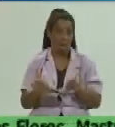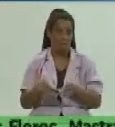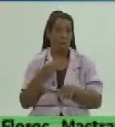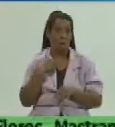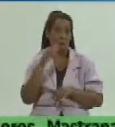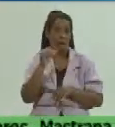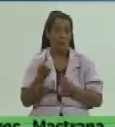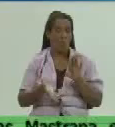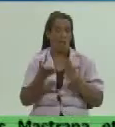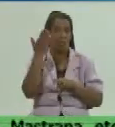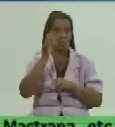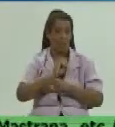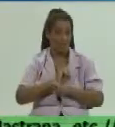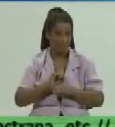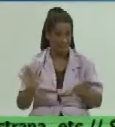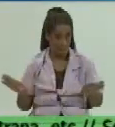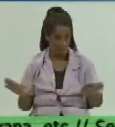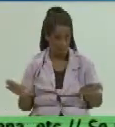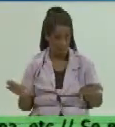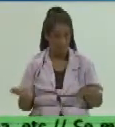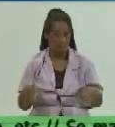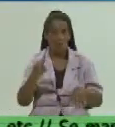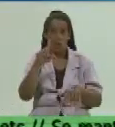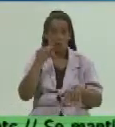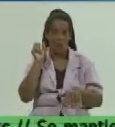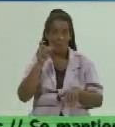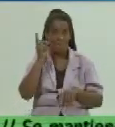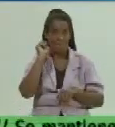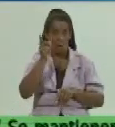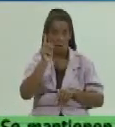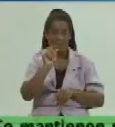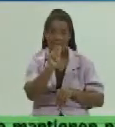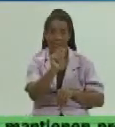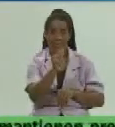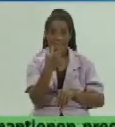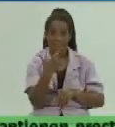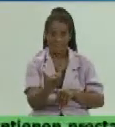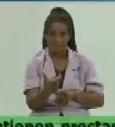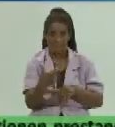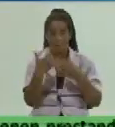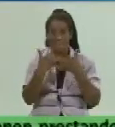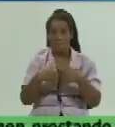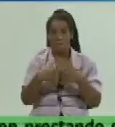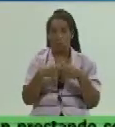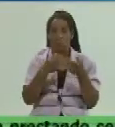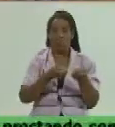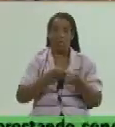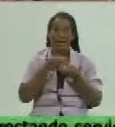Alto y Claro a propósito de la nueva política de precios de productos agropecuarios